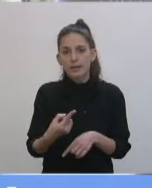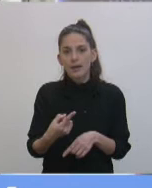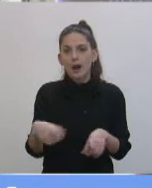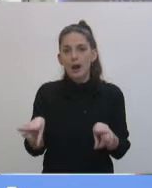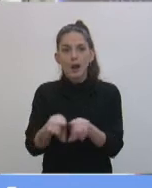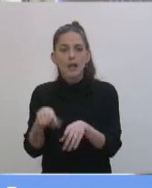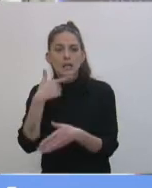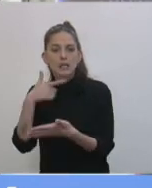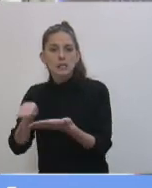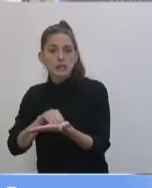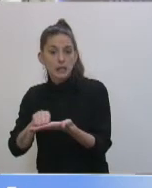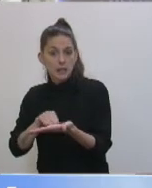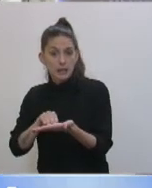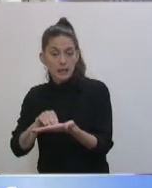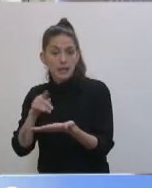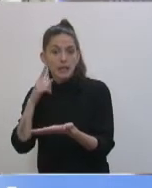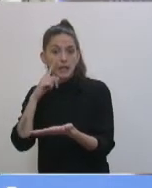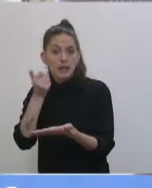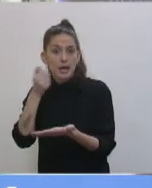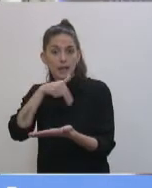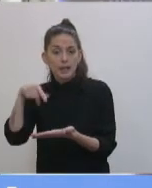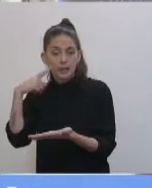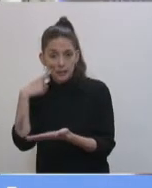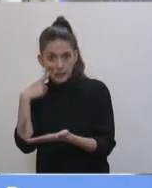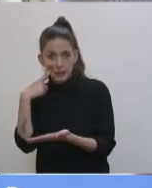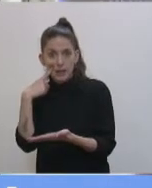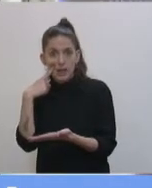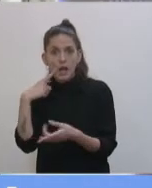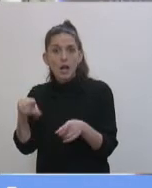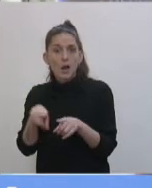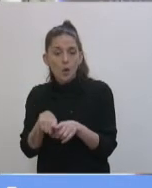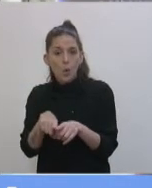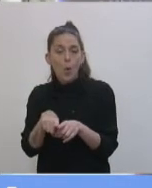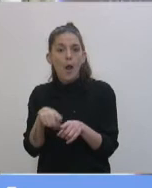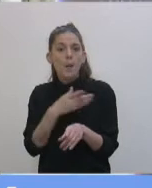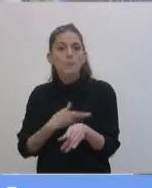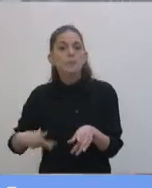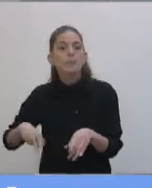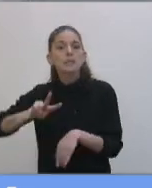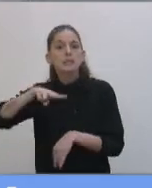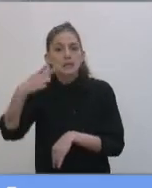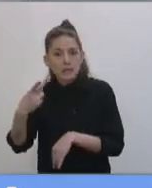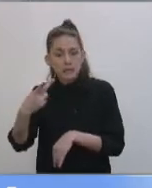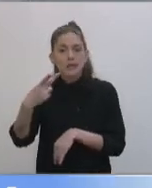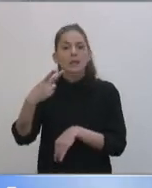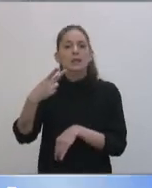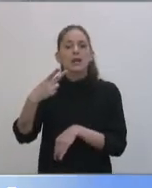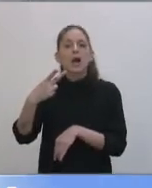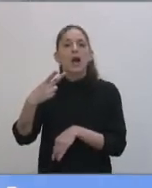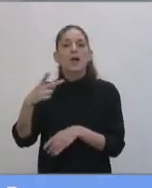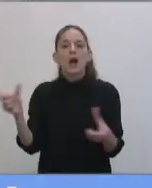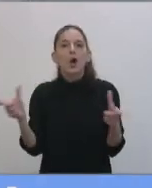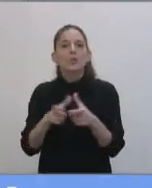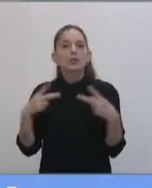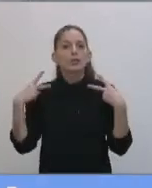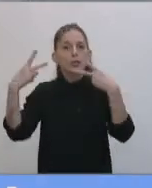la senadora Ana María Ianni, en su calidad de vicepresidenta de la Comisión de Turismo de